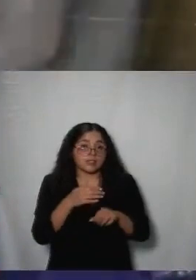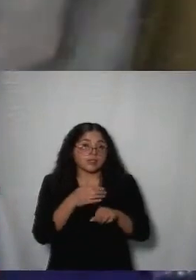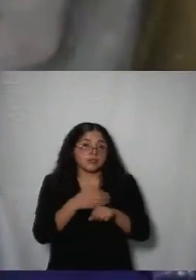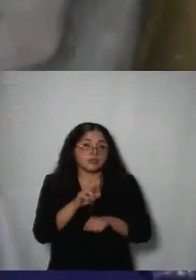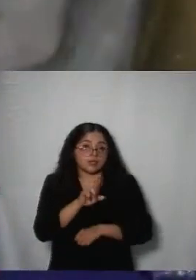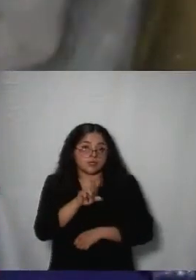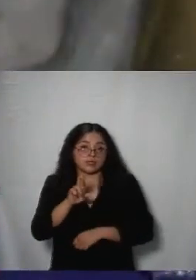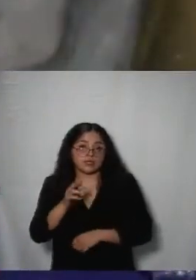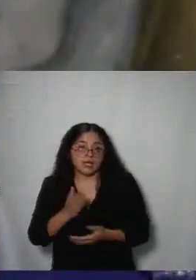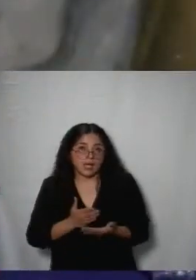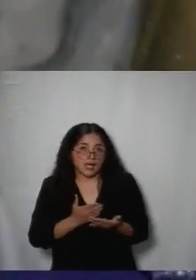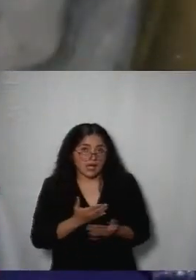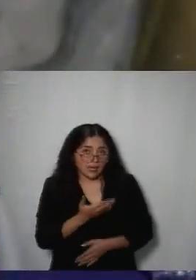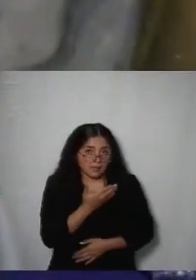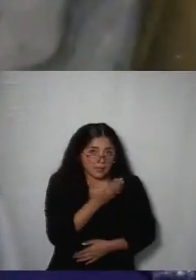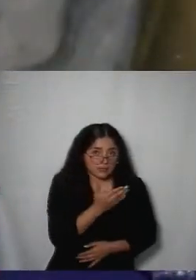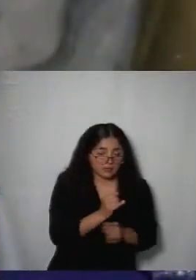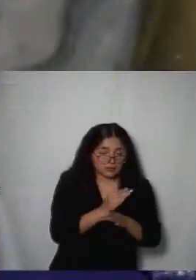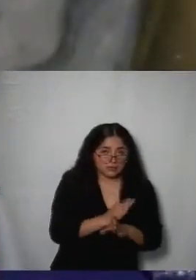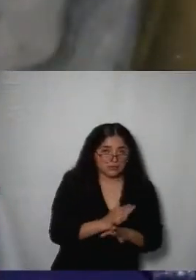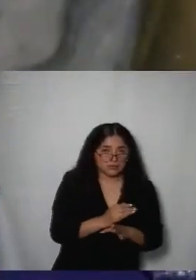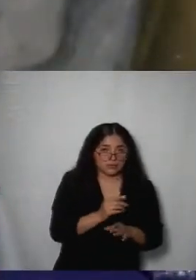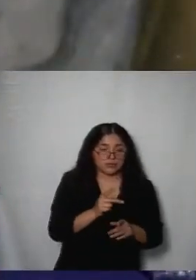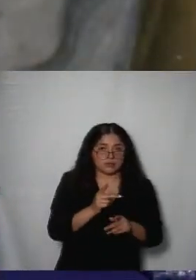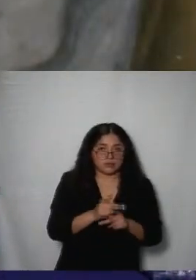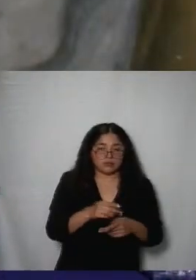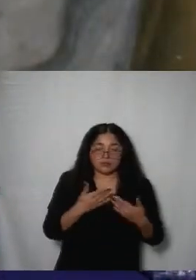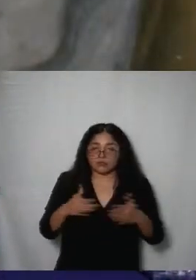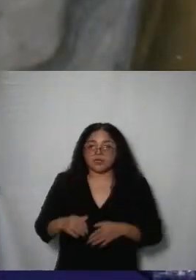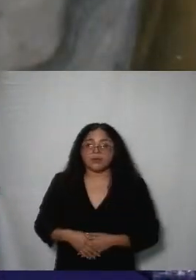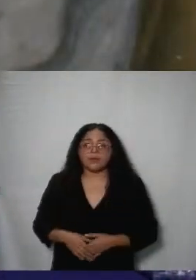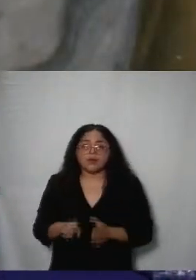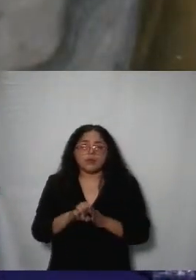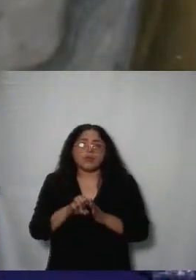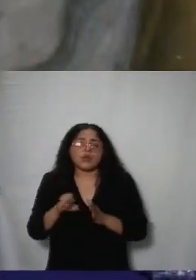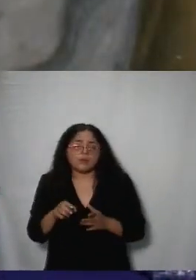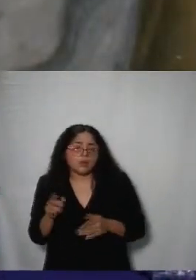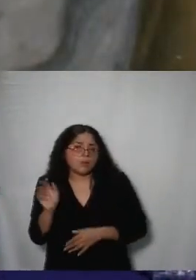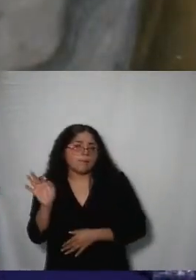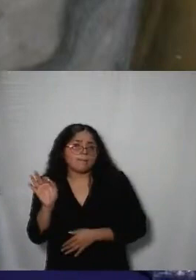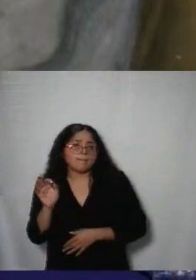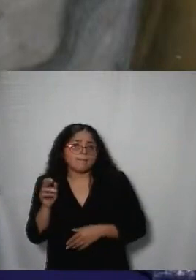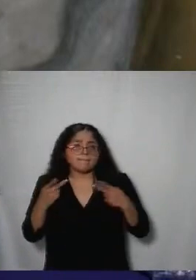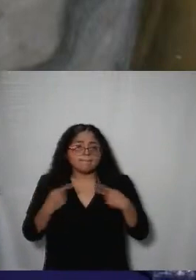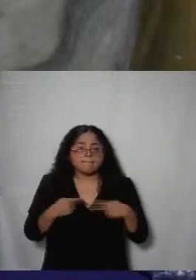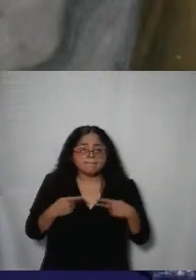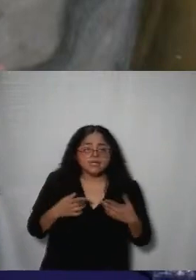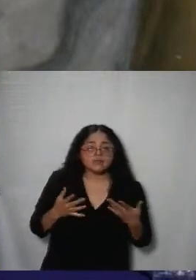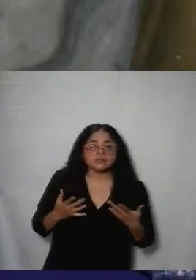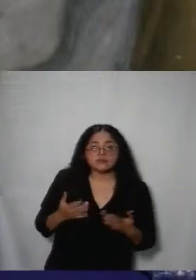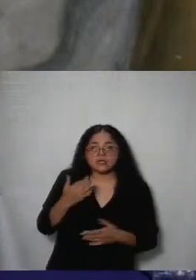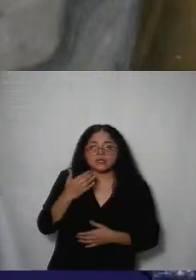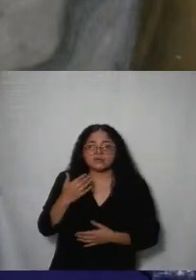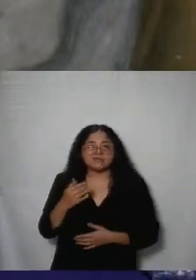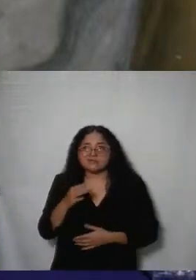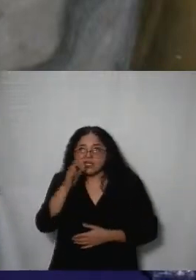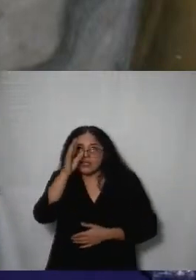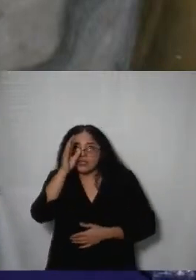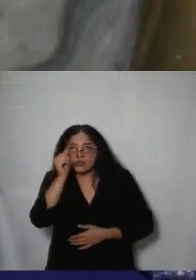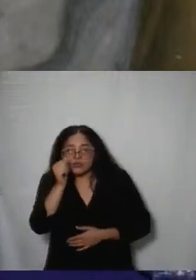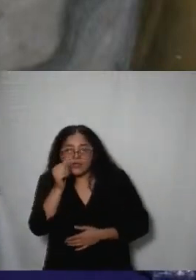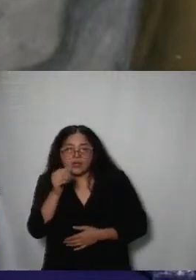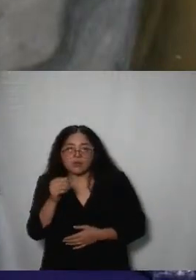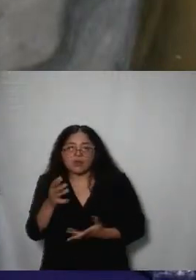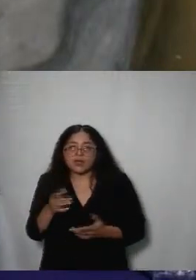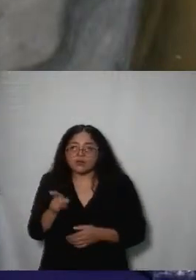revisión en materia de solicitudes de acceso a la información pública cuando una persona no está conforme